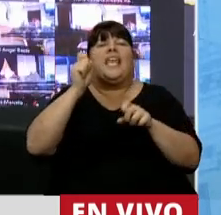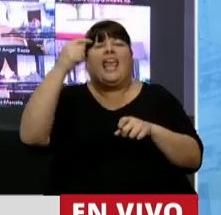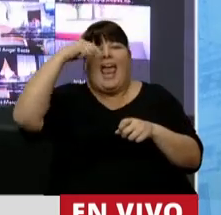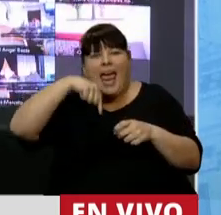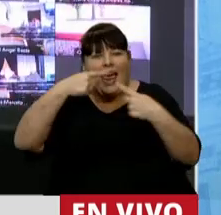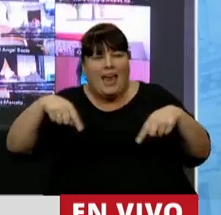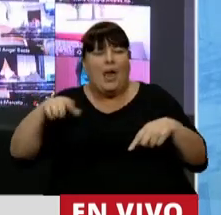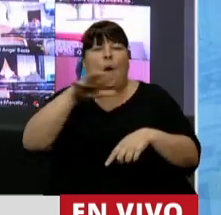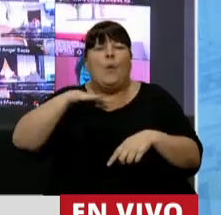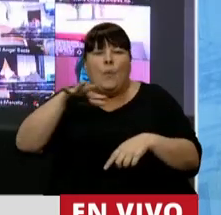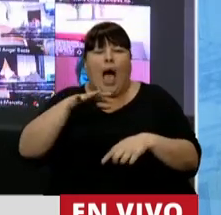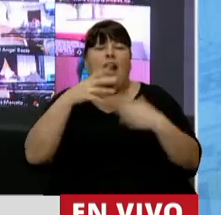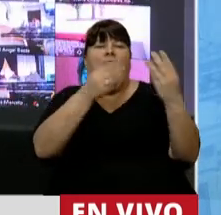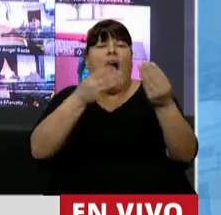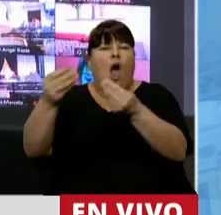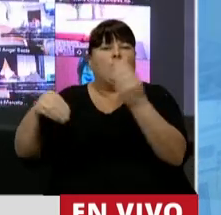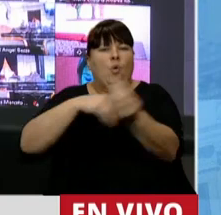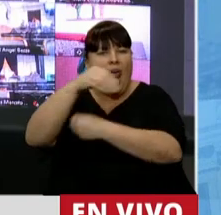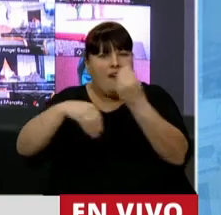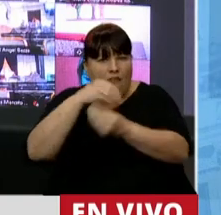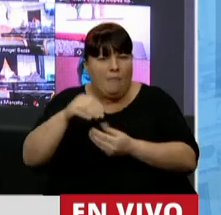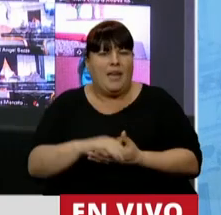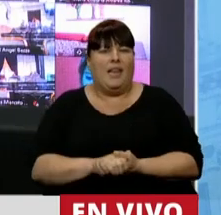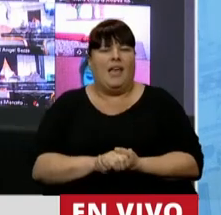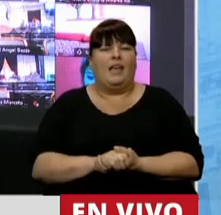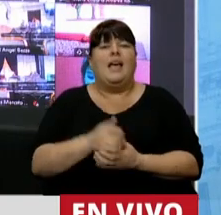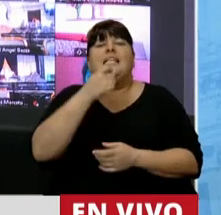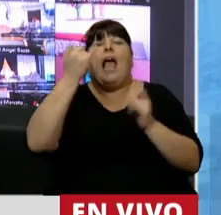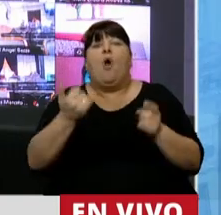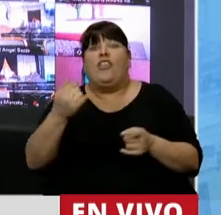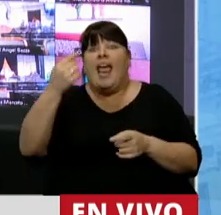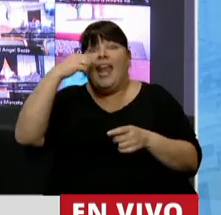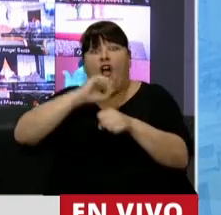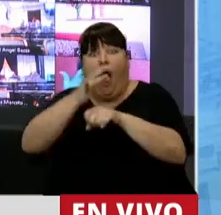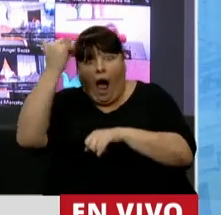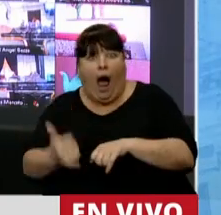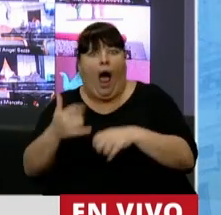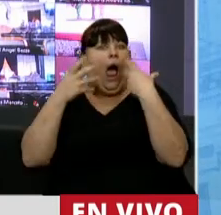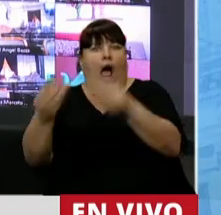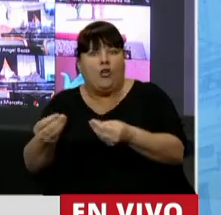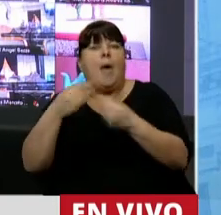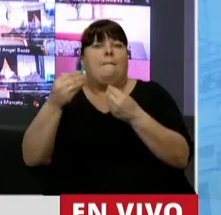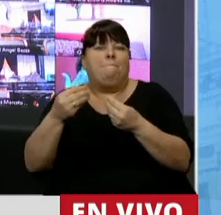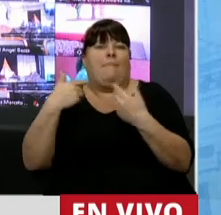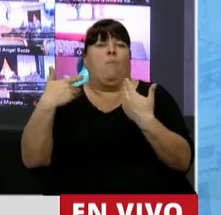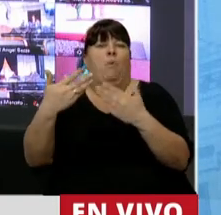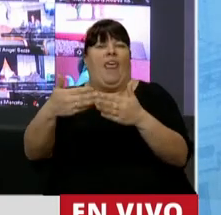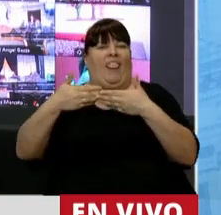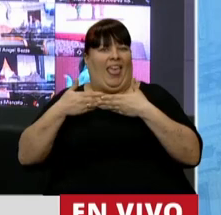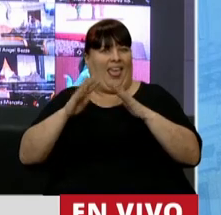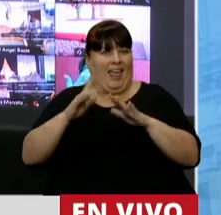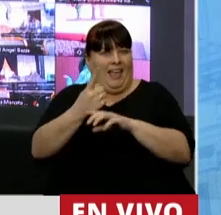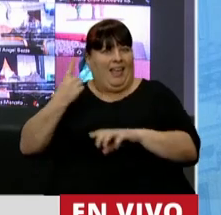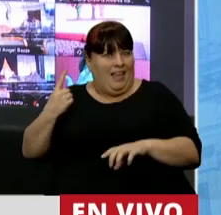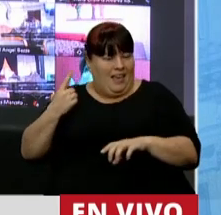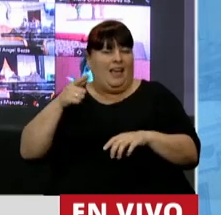Organizaron el barrio. Colaboraron con la familia que tenían algún caso positivo de COVID para que puedan hacer el aislamiento.